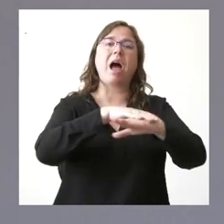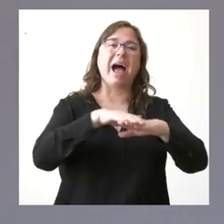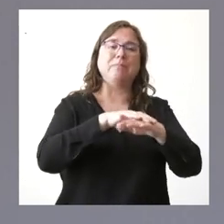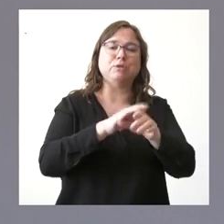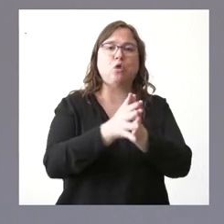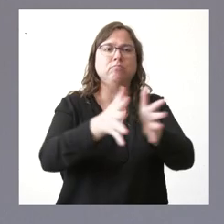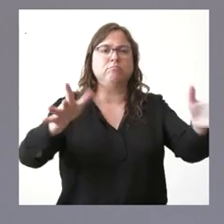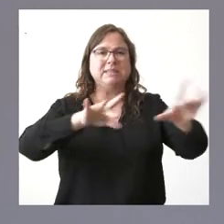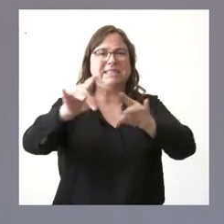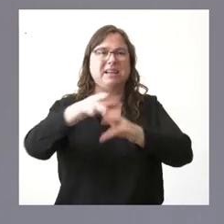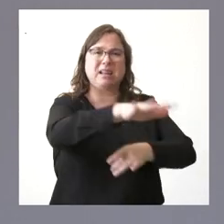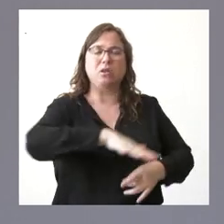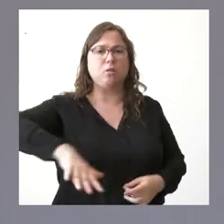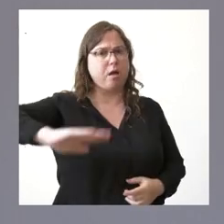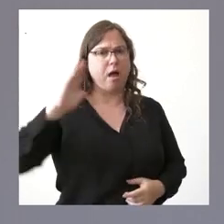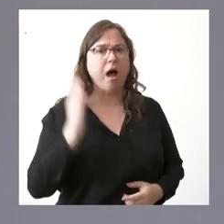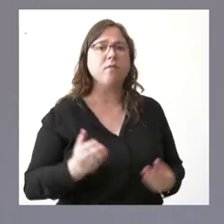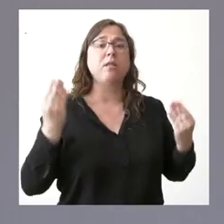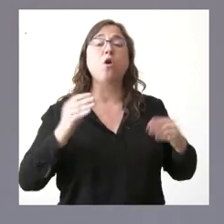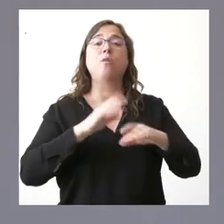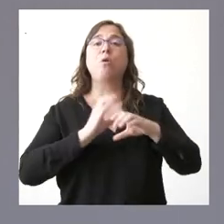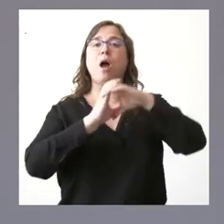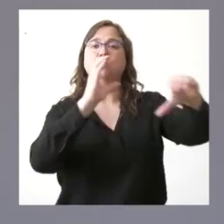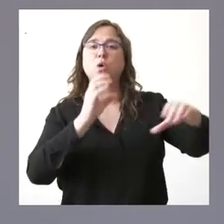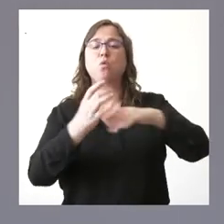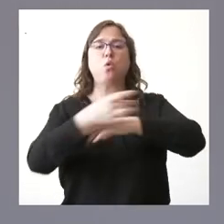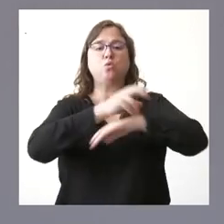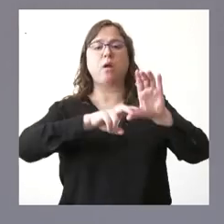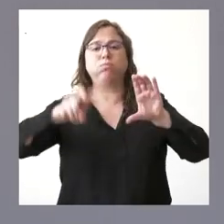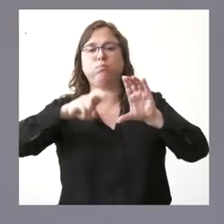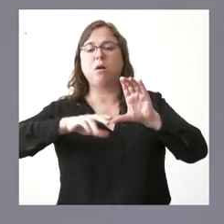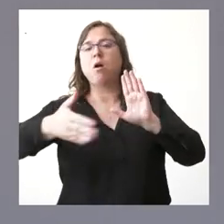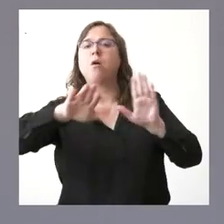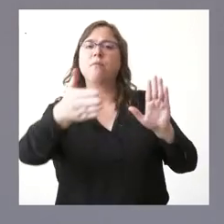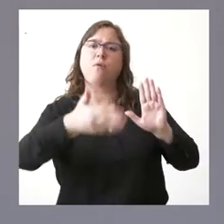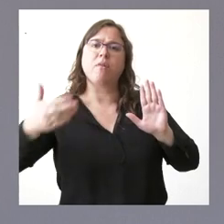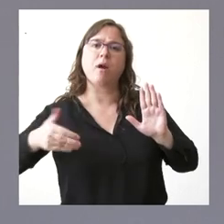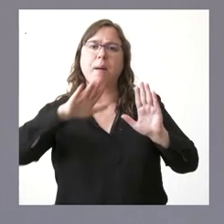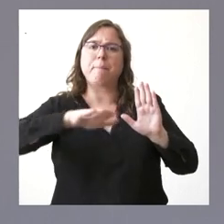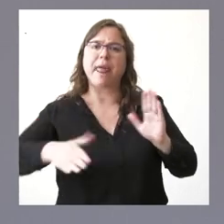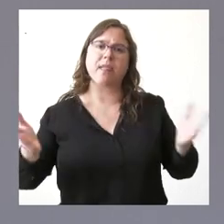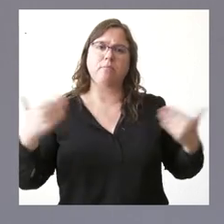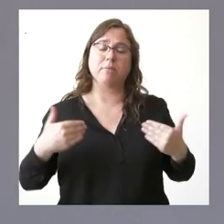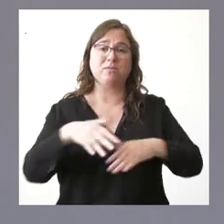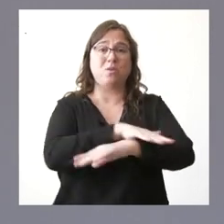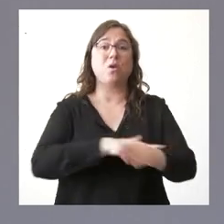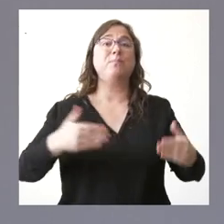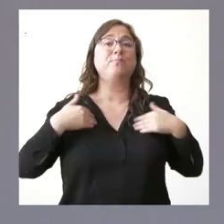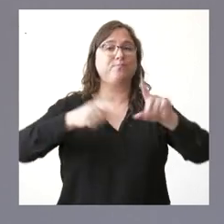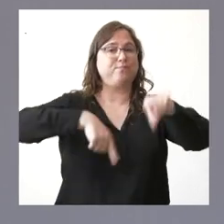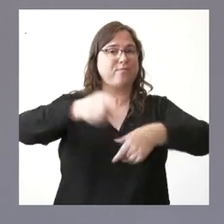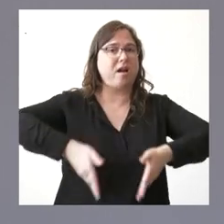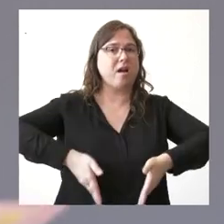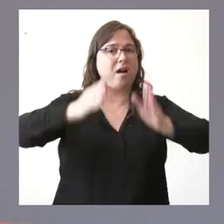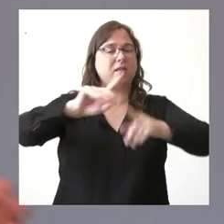población, que se van a ver más perjudicadas al reducir este servicio público de transporte correspondiente al Gobierno, tanto en el ámbito del transporte por carretera